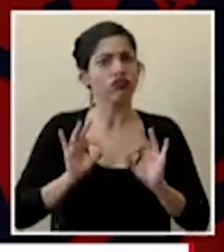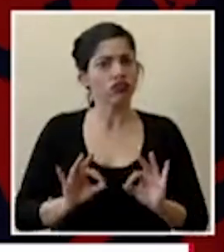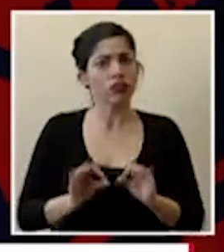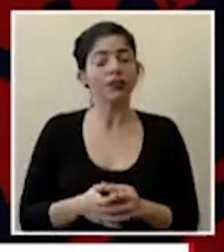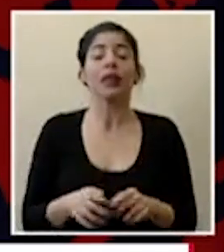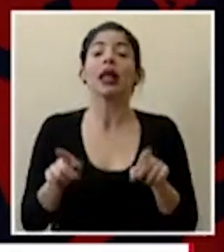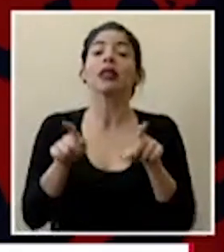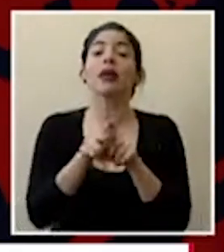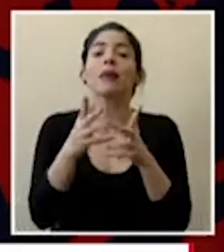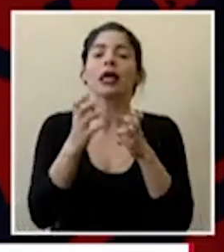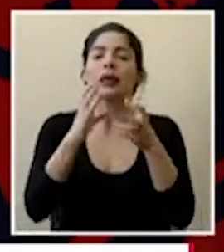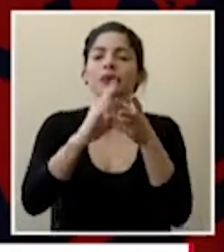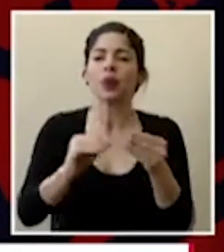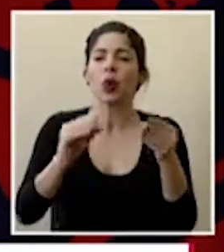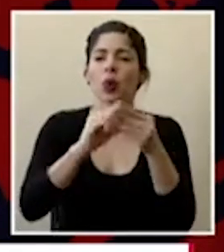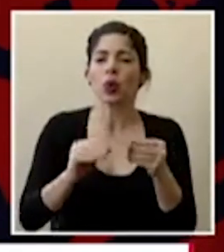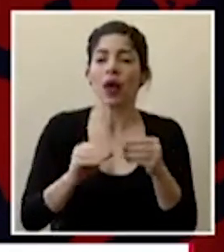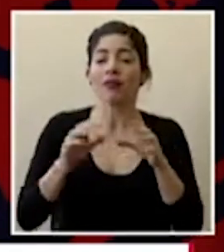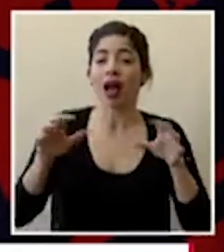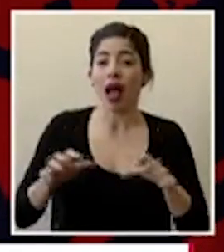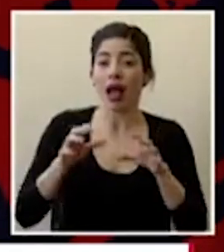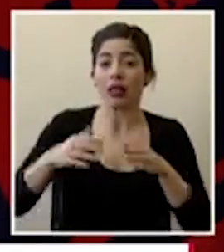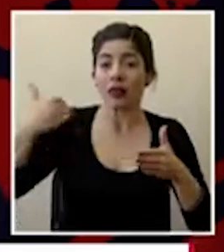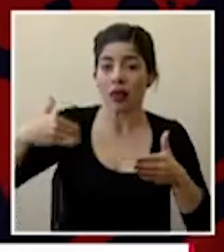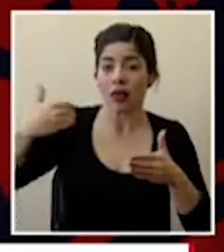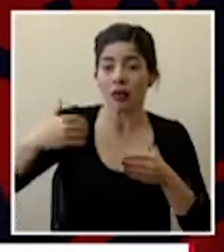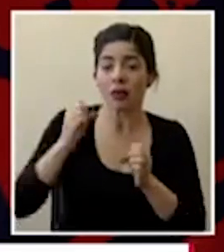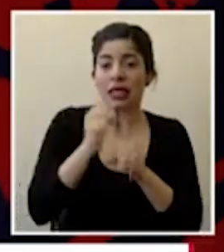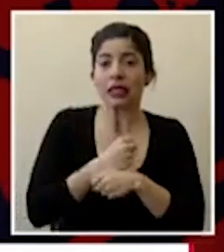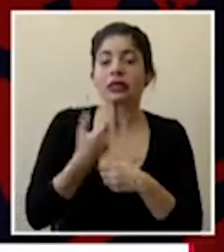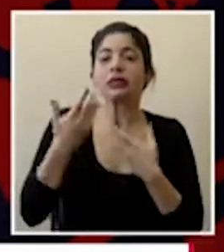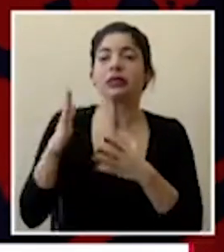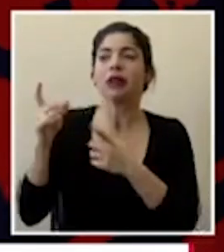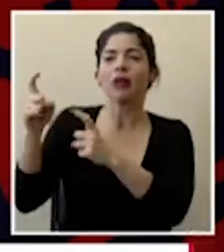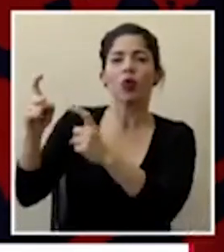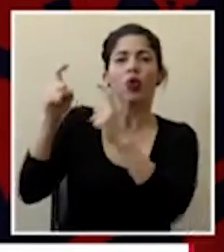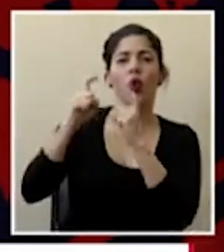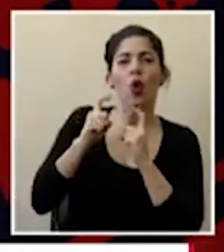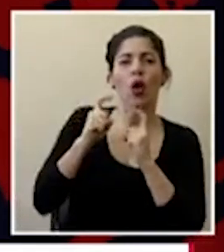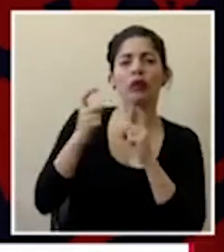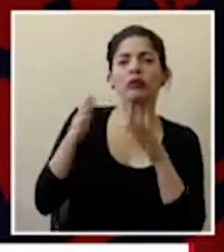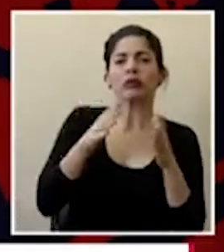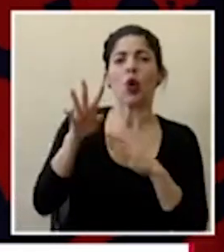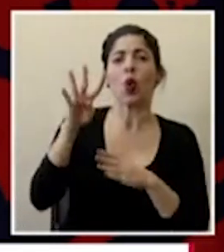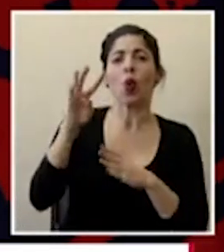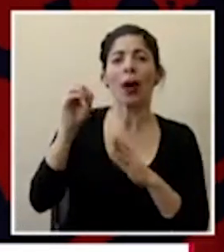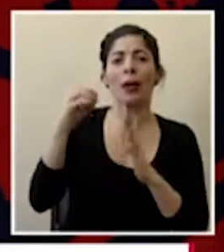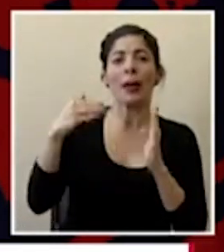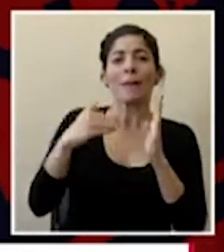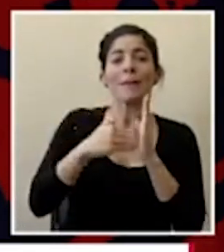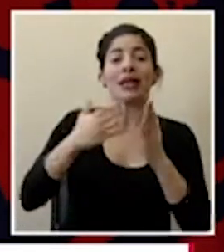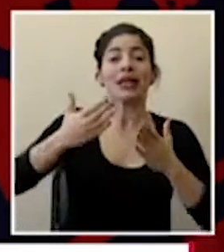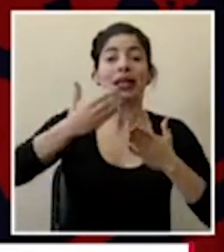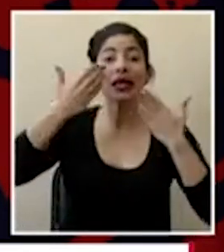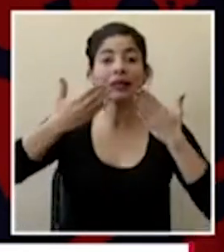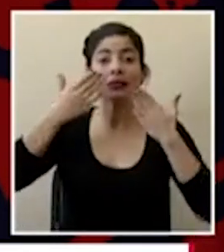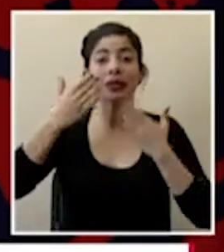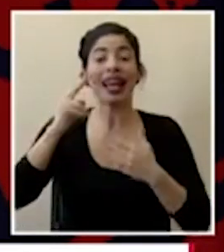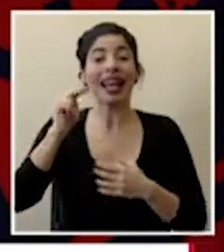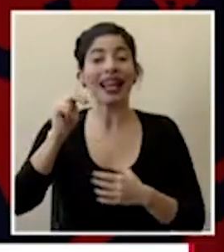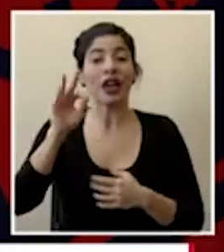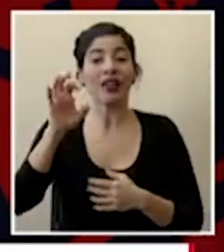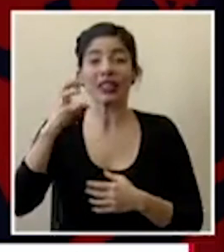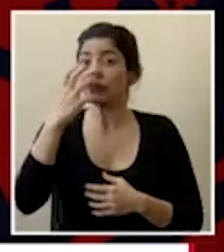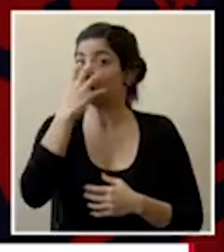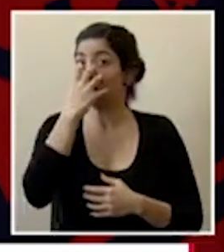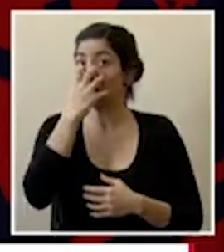contarles que como parte de las actividades que estamos realizando recibimos una donación de cerca de 40 mil respiradores en los 95 por